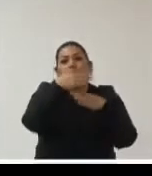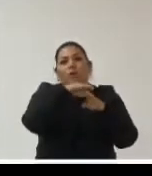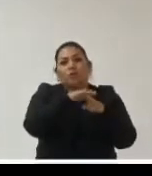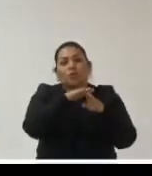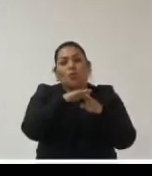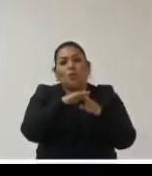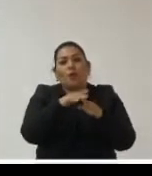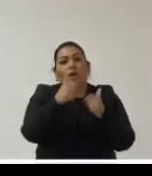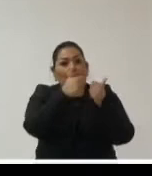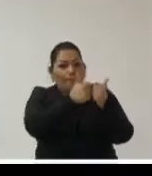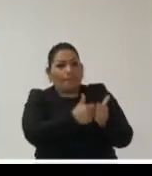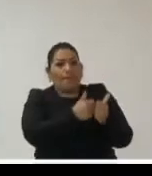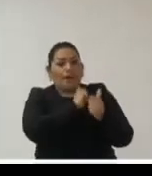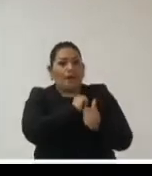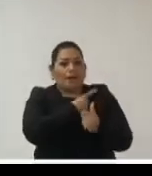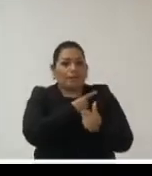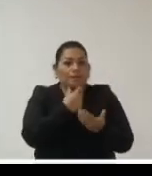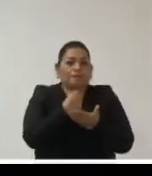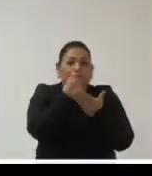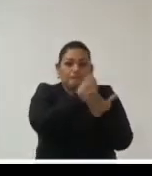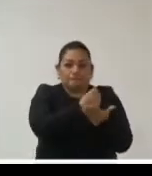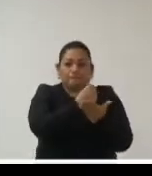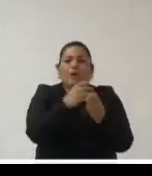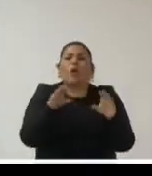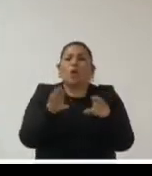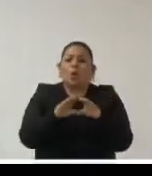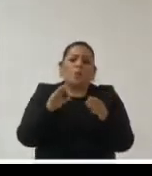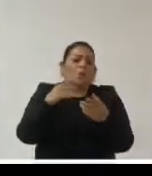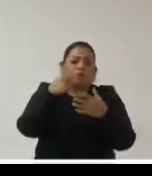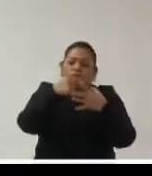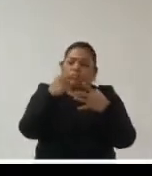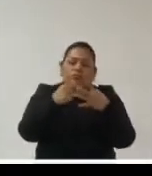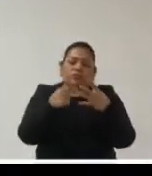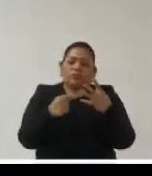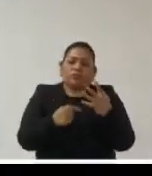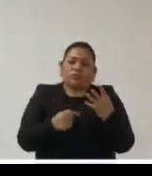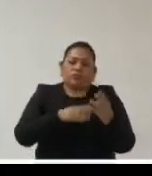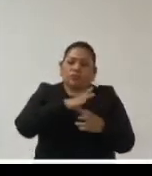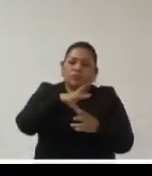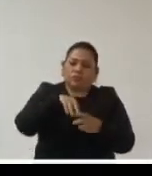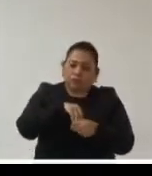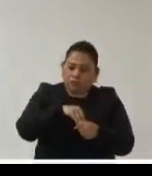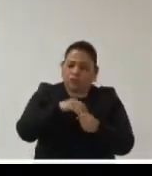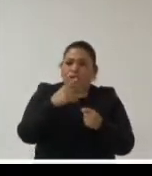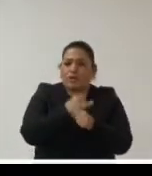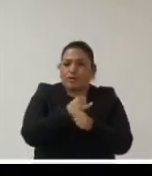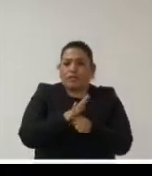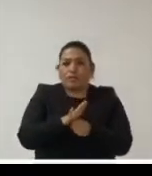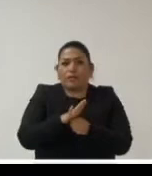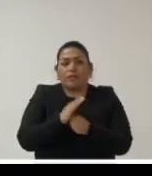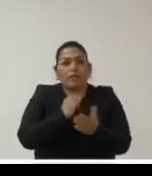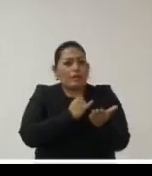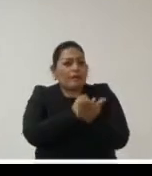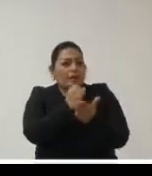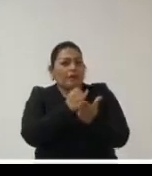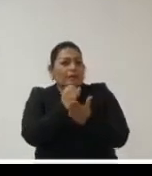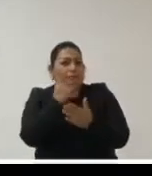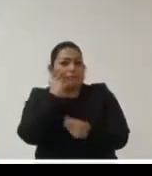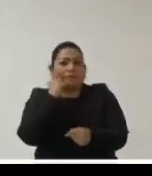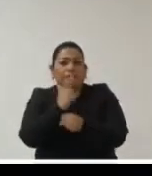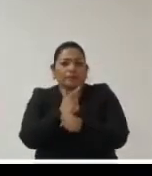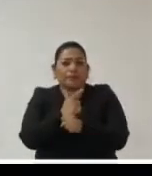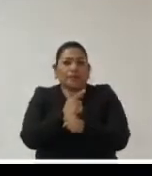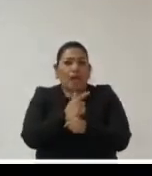residencias sanitarias los recursos públicos involucrados cuáles son etcétera el fundamento básicamente de esas decisiones hemos mirado las